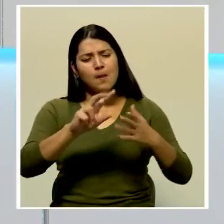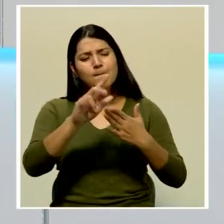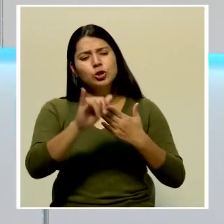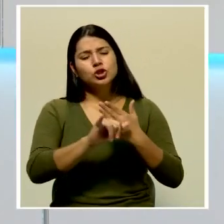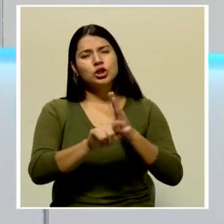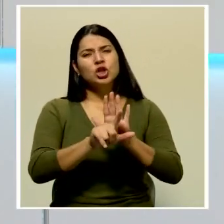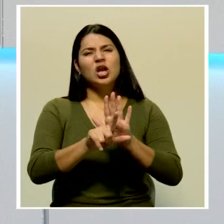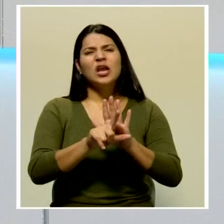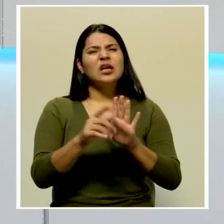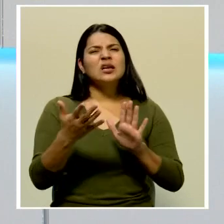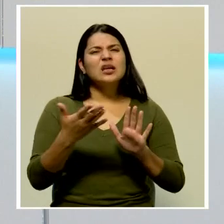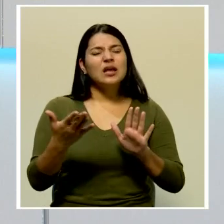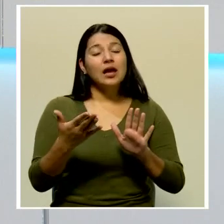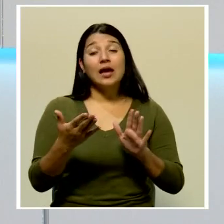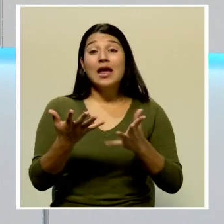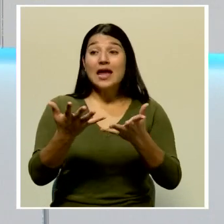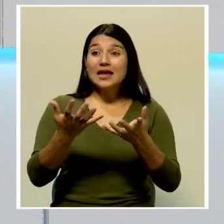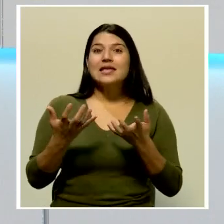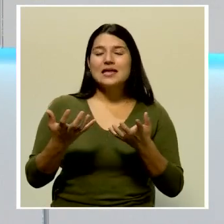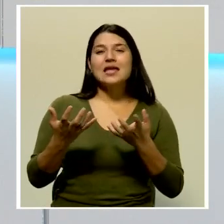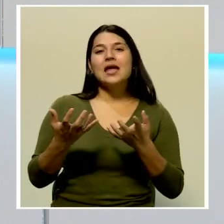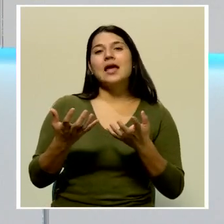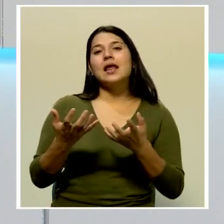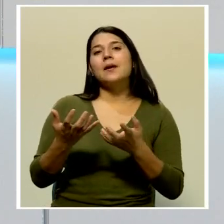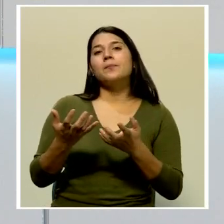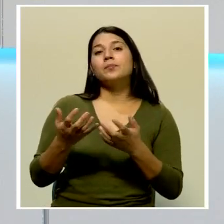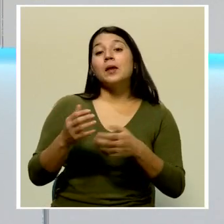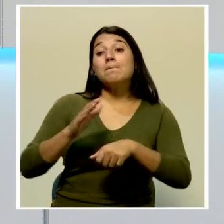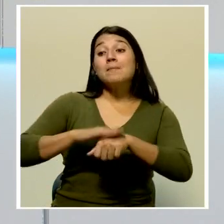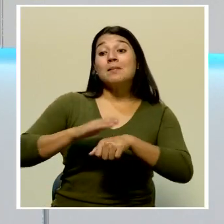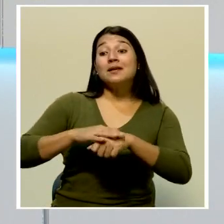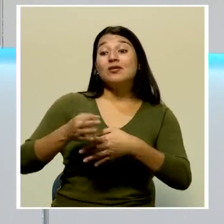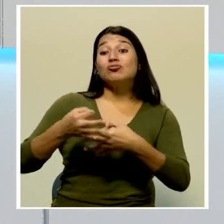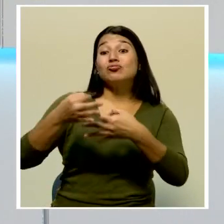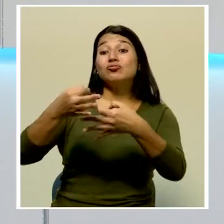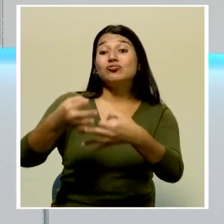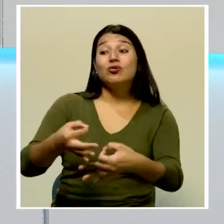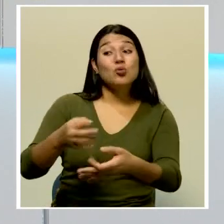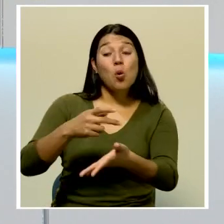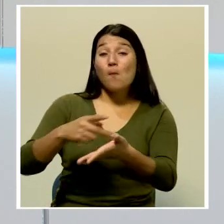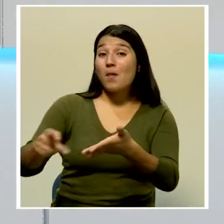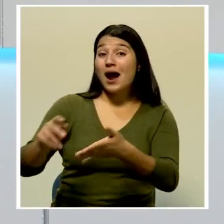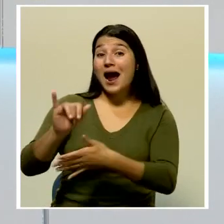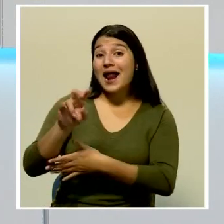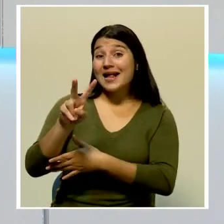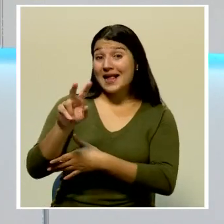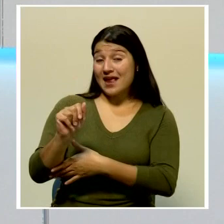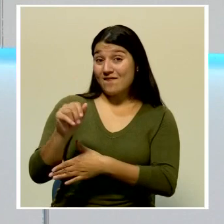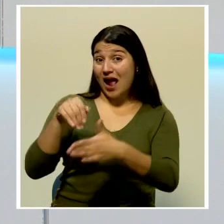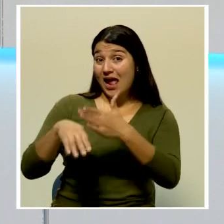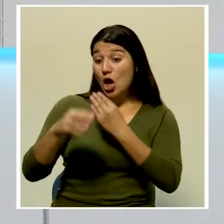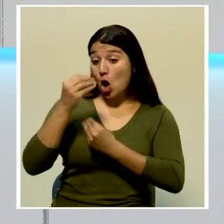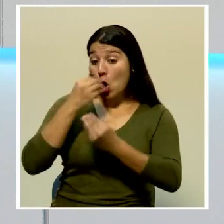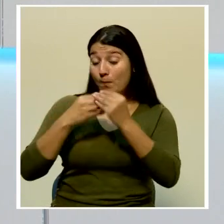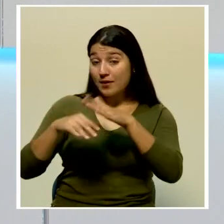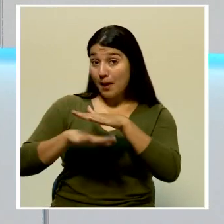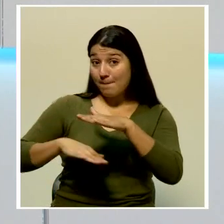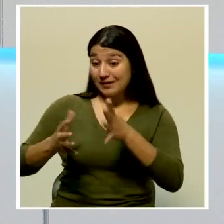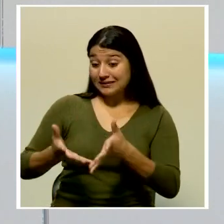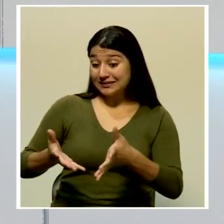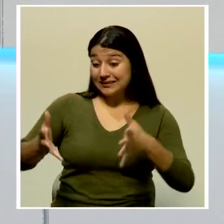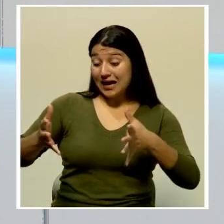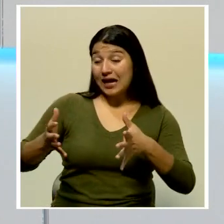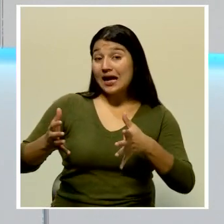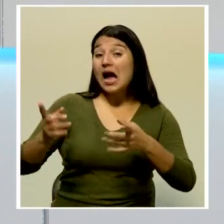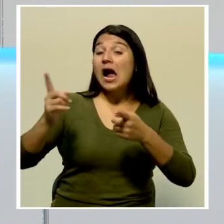de ley que propone exonerar el IVA de la canasta básica hasta el 1 de julio del 2021 y a cambio